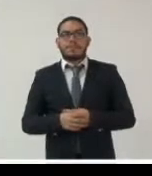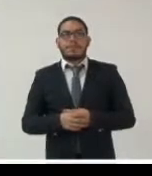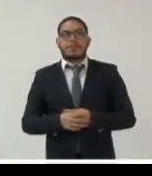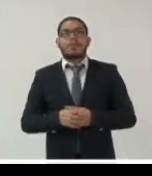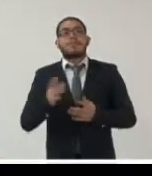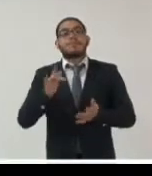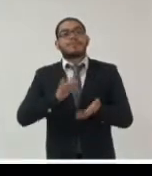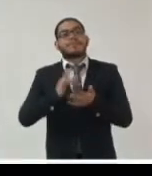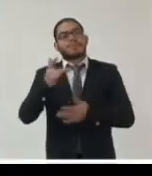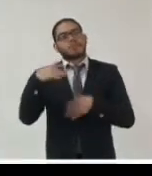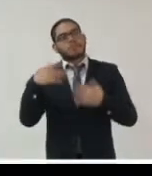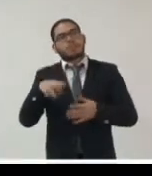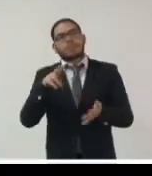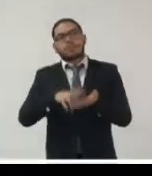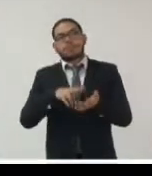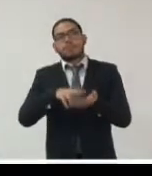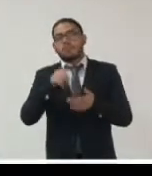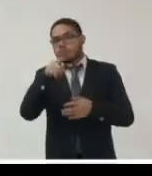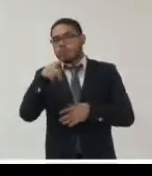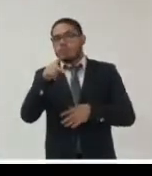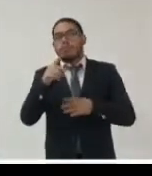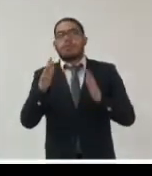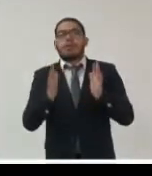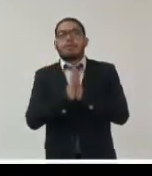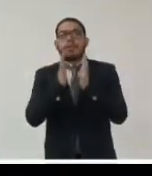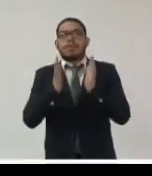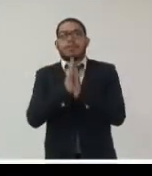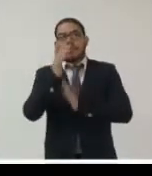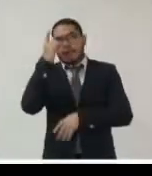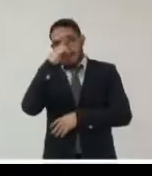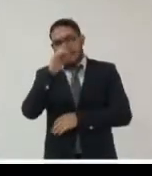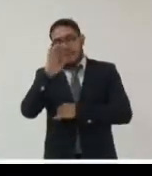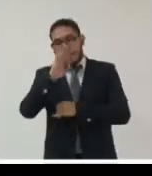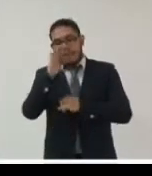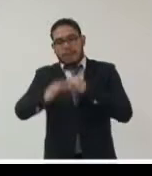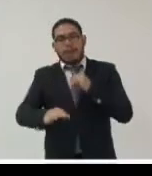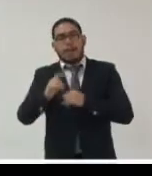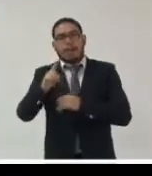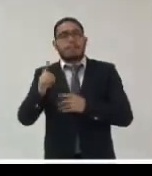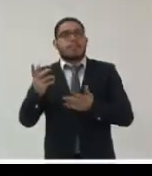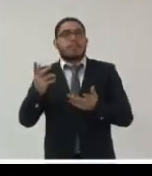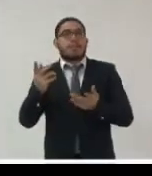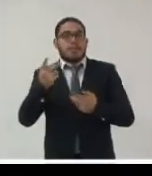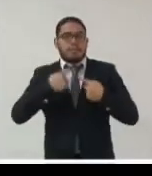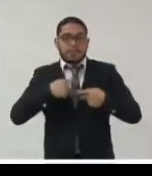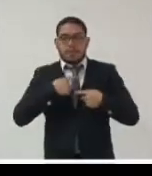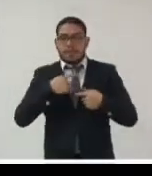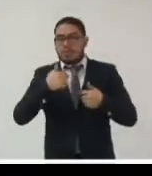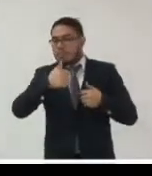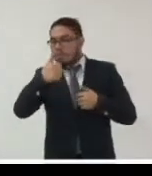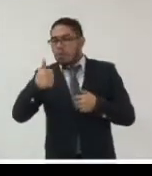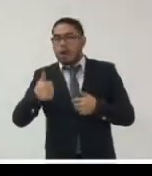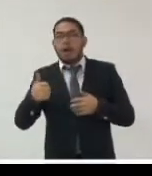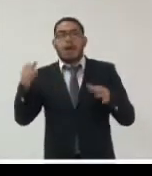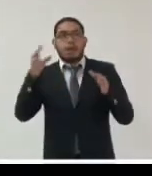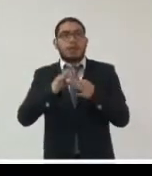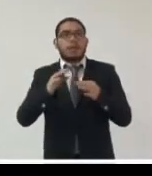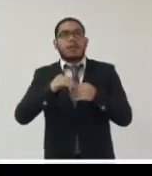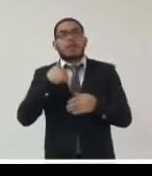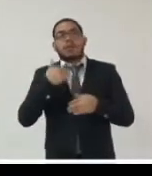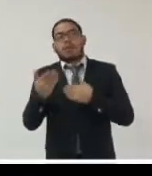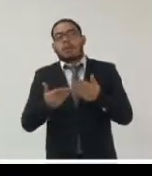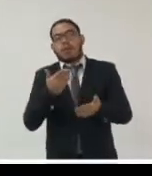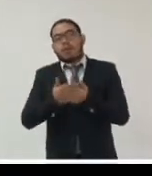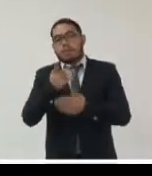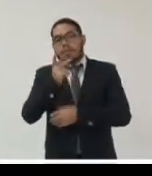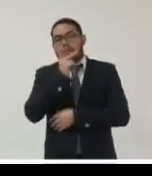agradecemos su valiosa participación doctor daniel para finalizar las intervenciones de nuestros panelistas le solicito